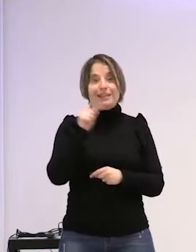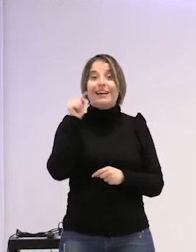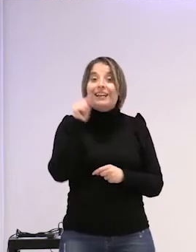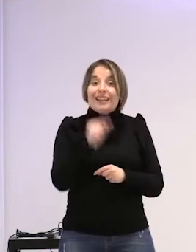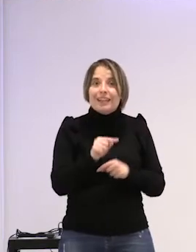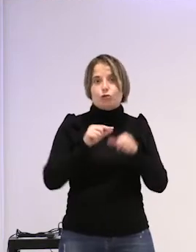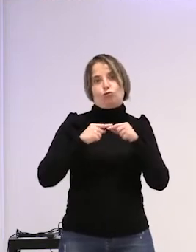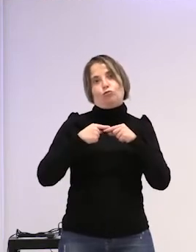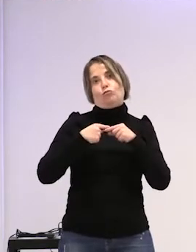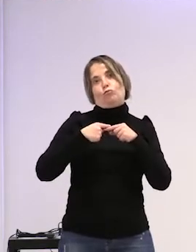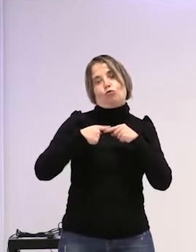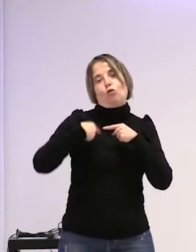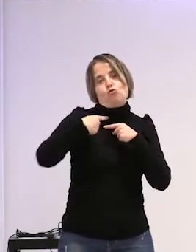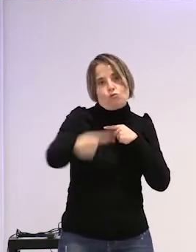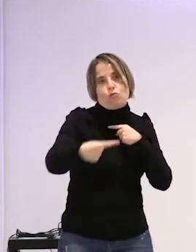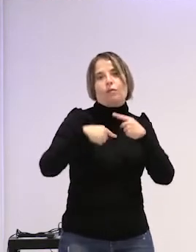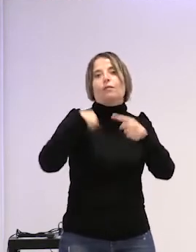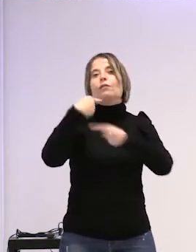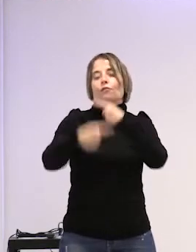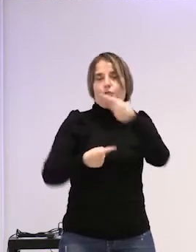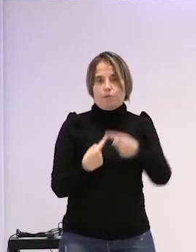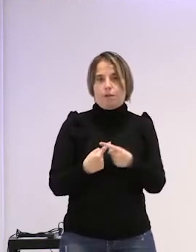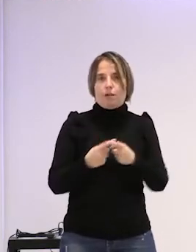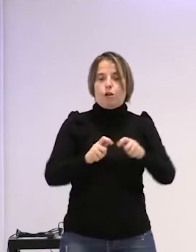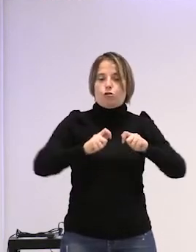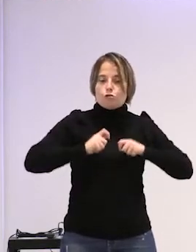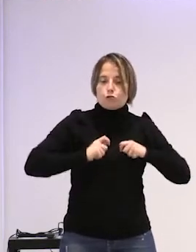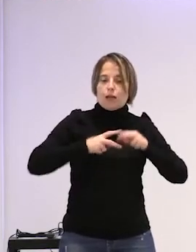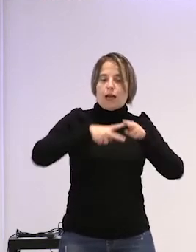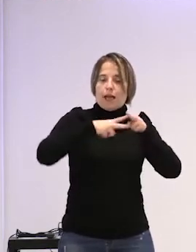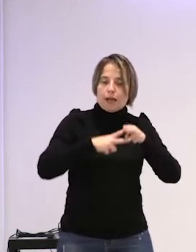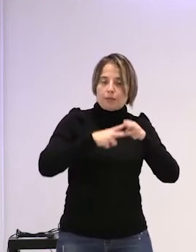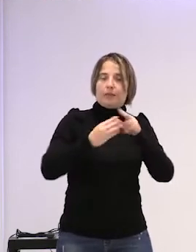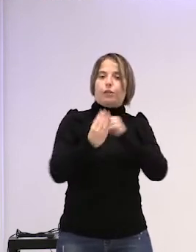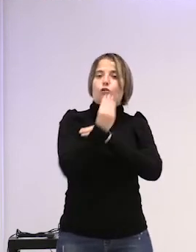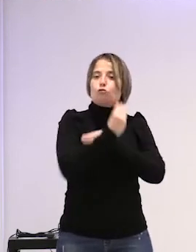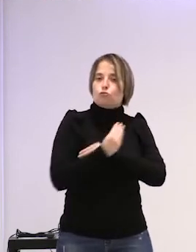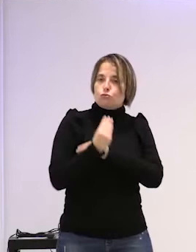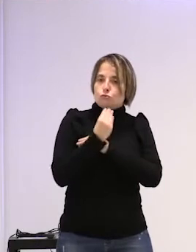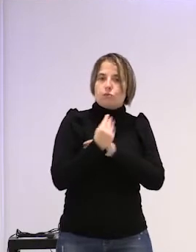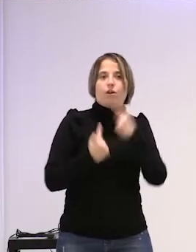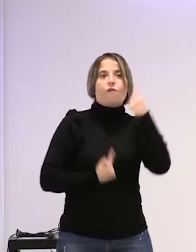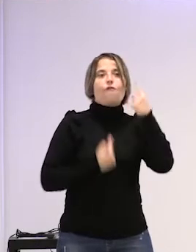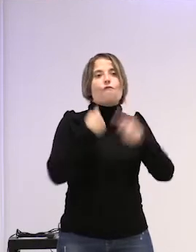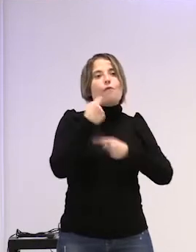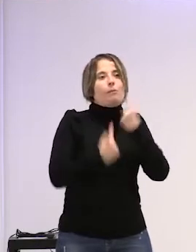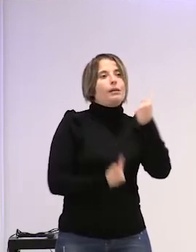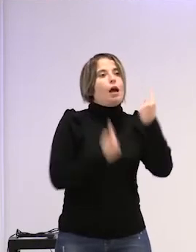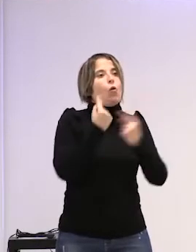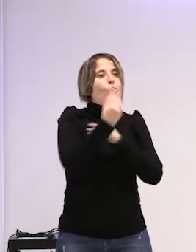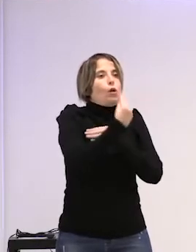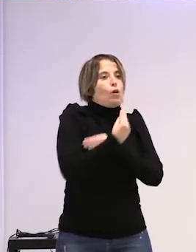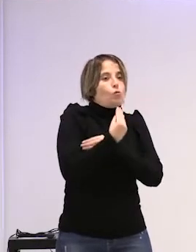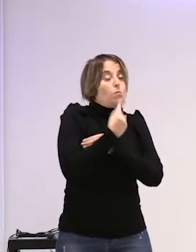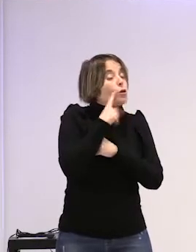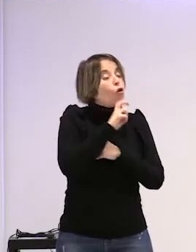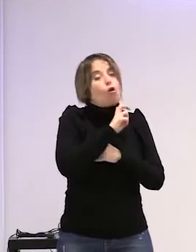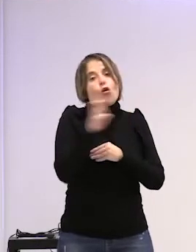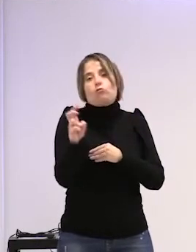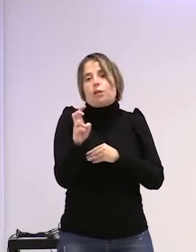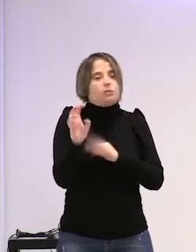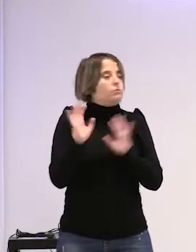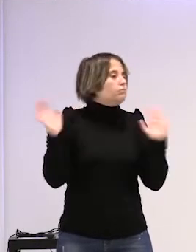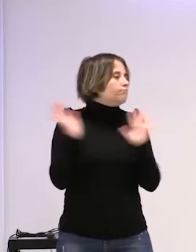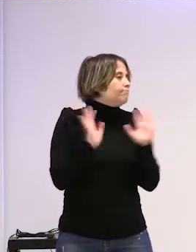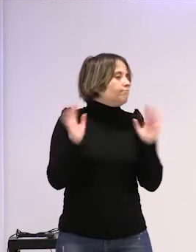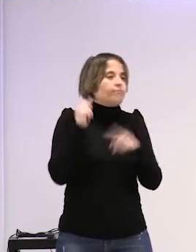familia ¿eh? o sea nos da herramientas nos cuida nos cura algunas familias pero otras ¿no? hacen que